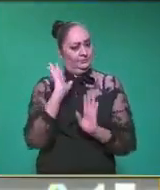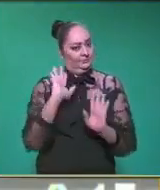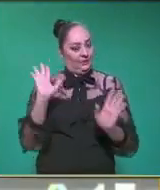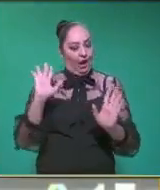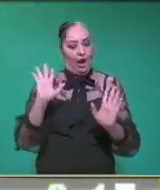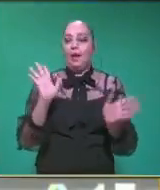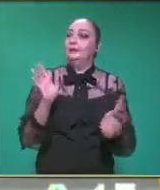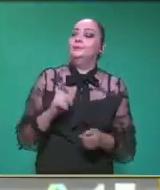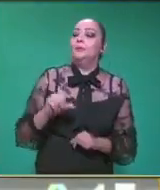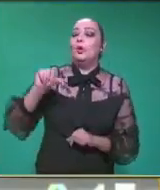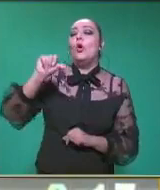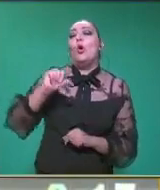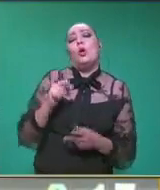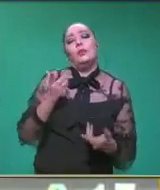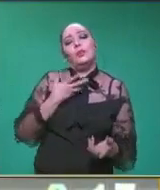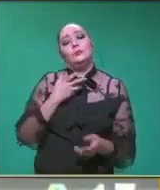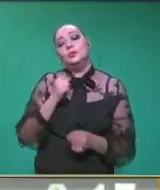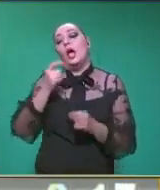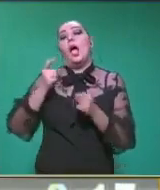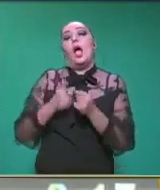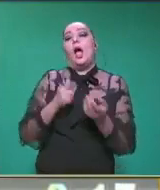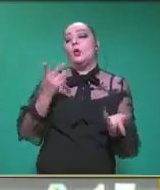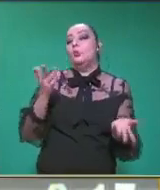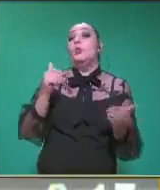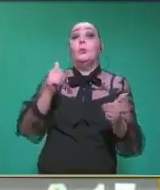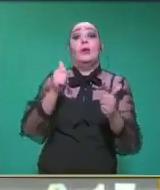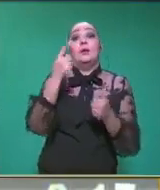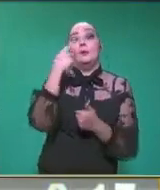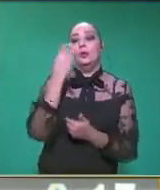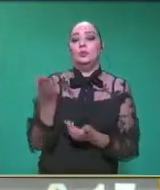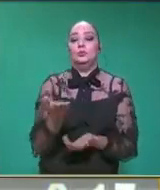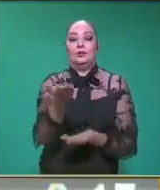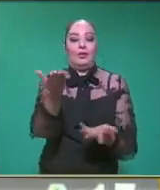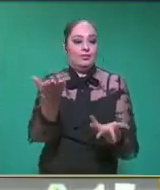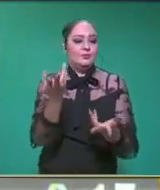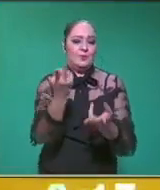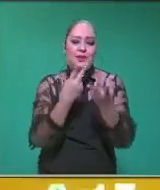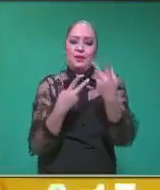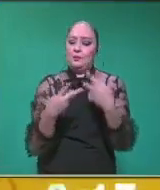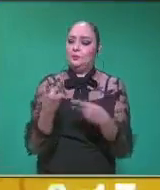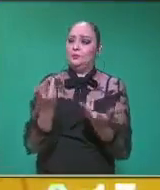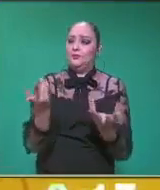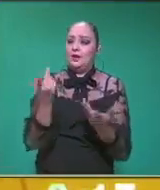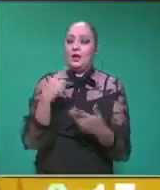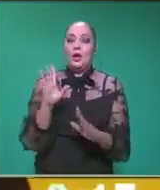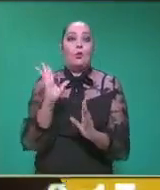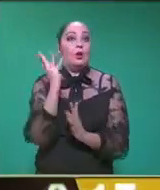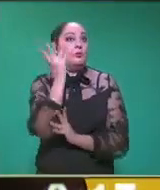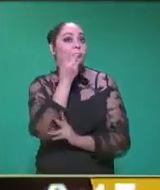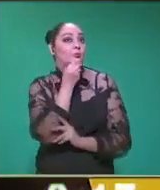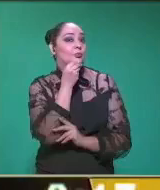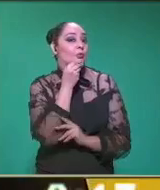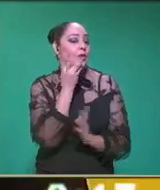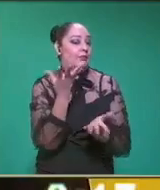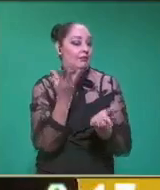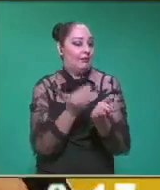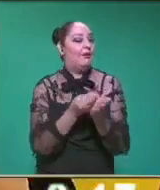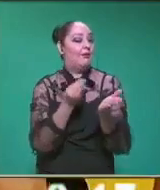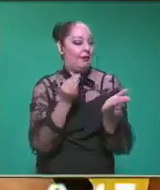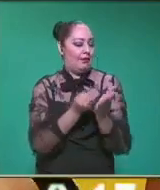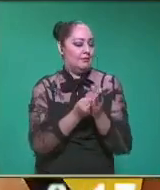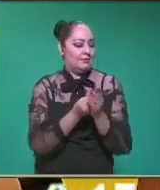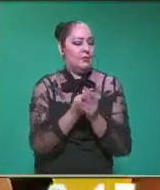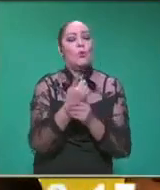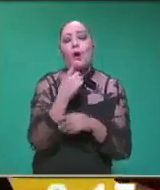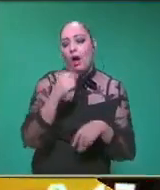Muy bien, ¿no? Hoy, el día de hoy, chicos, tenemos algo muy padre para ustedes. Entonces, venimos a darles una bonita clase de una